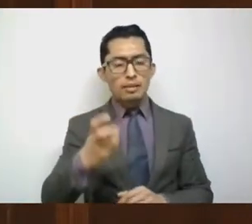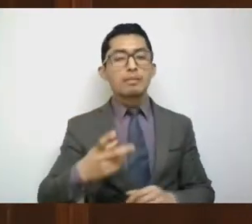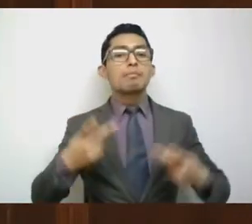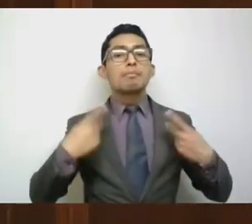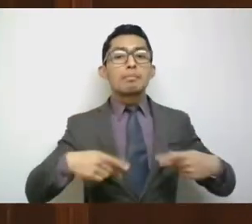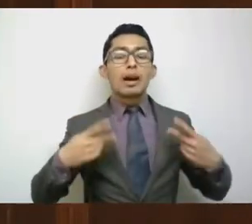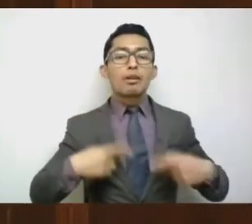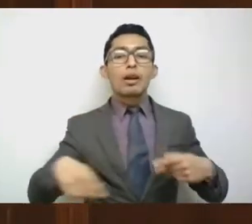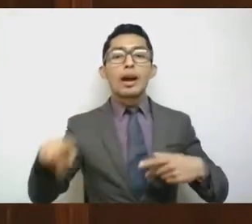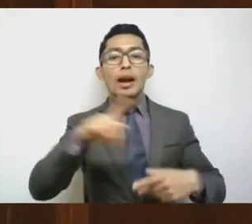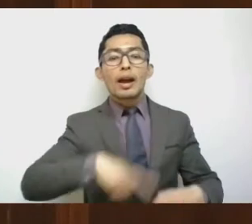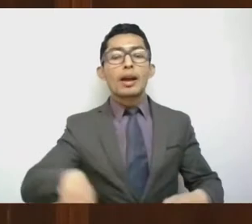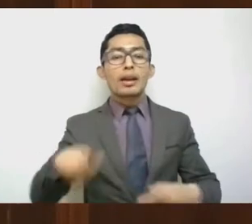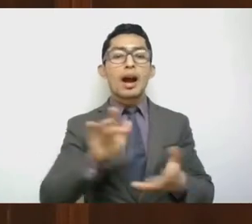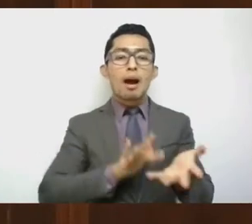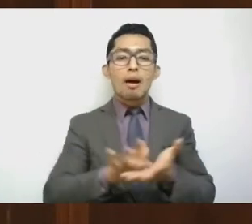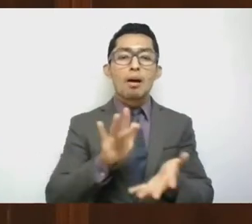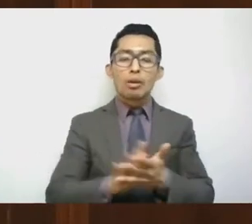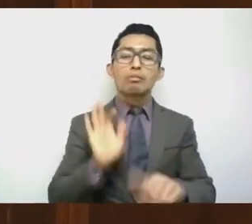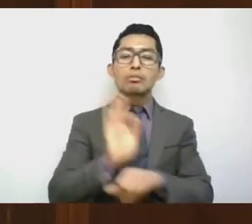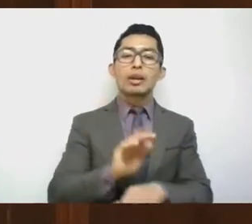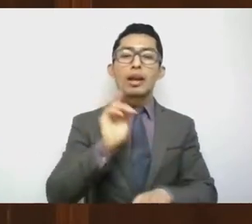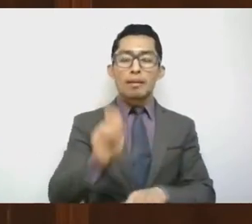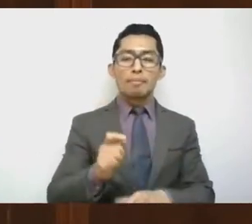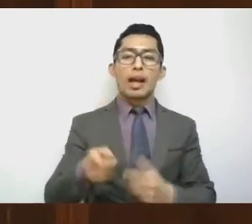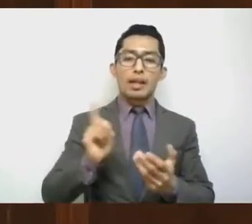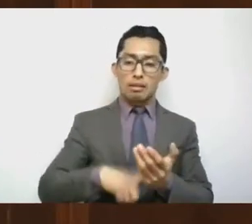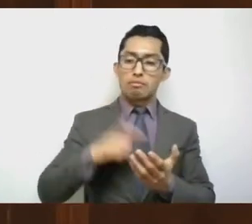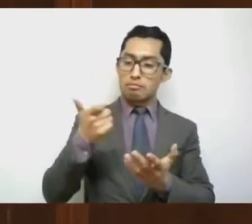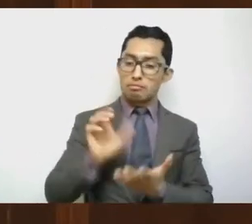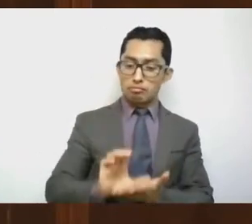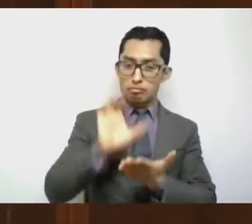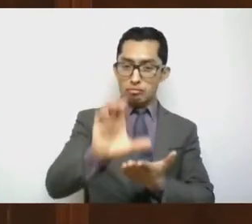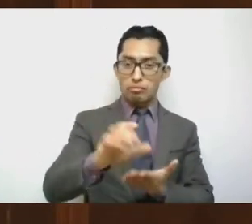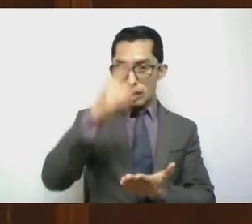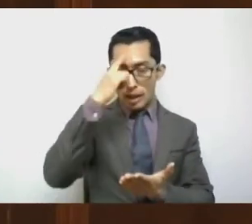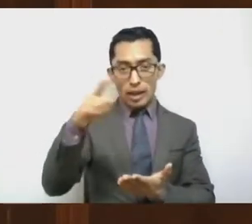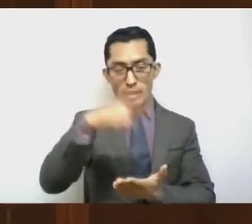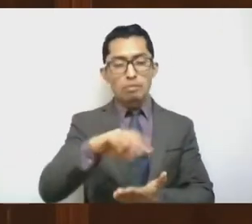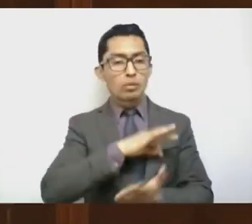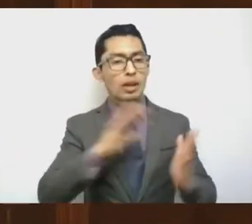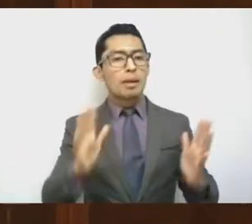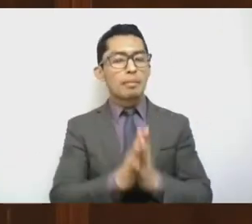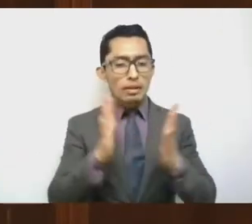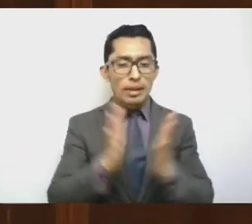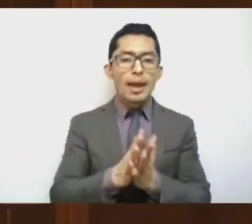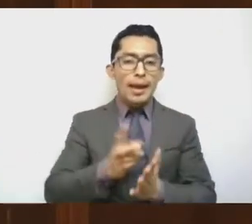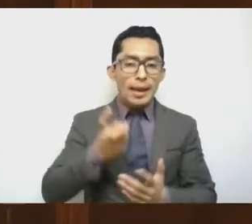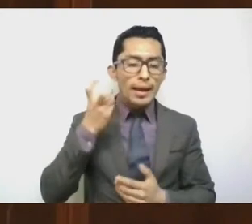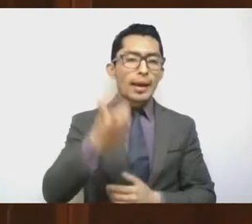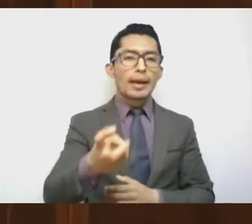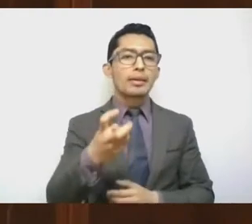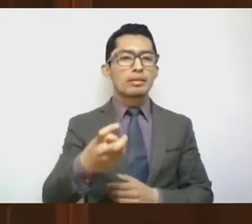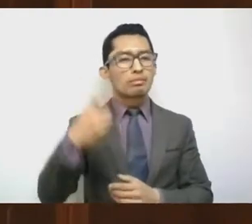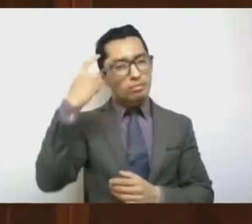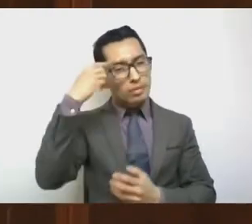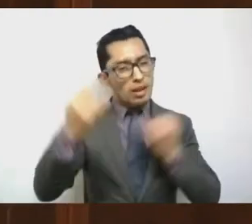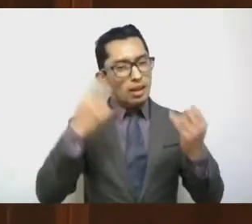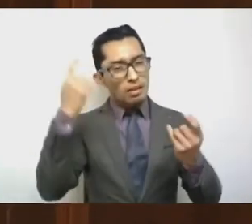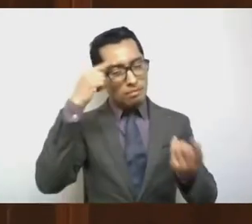Un presupuesto participativo, hay que ir cambiando los paradigmas,